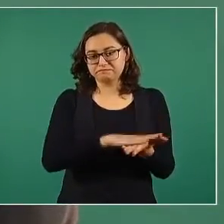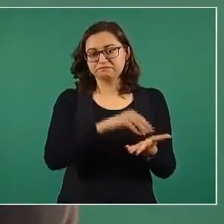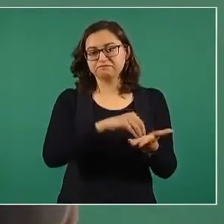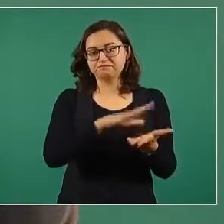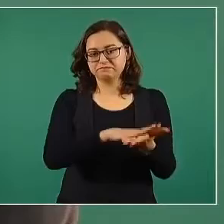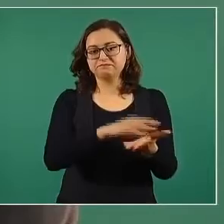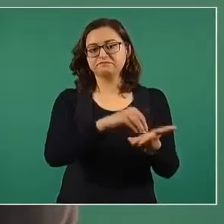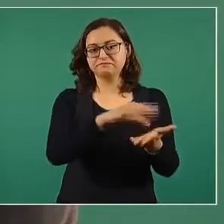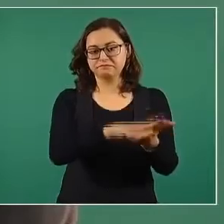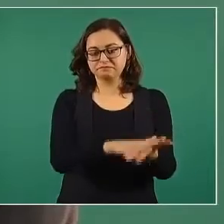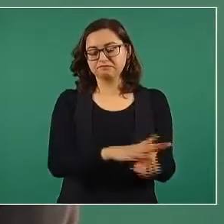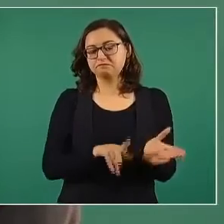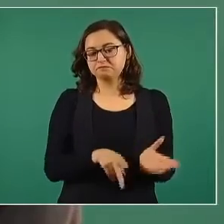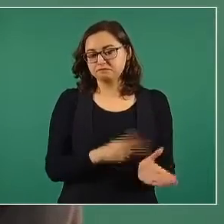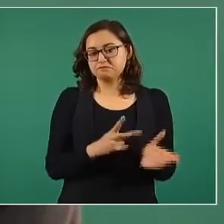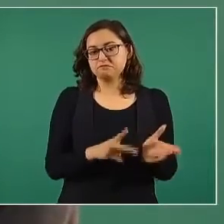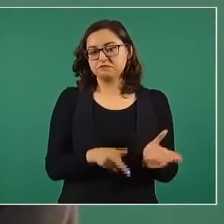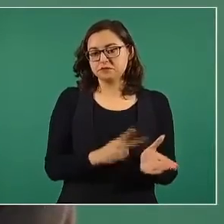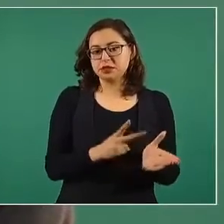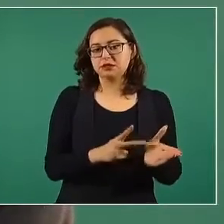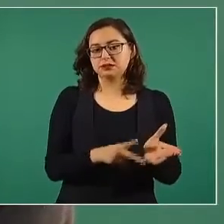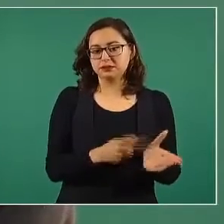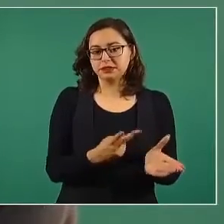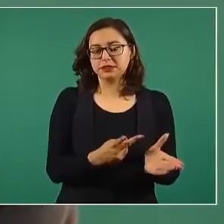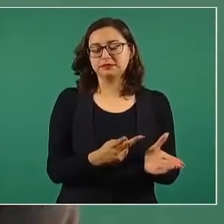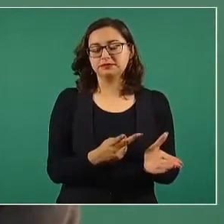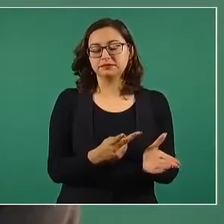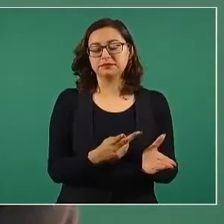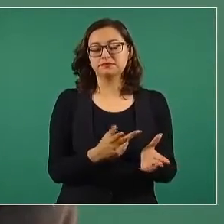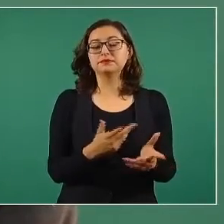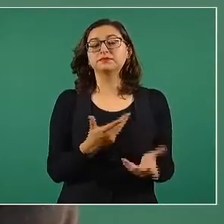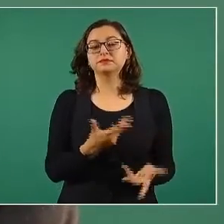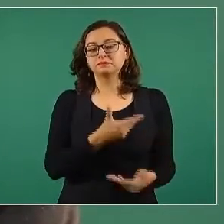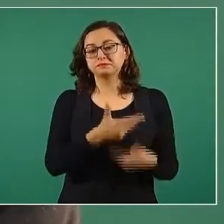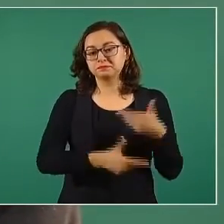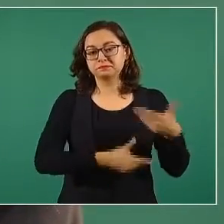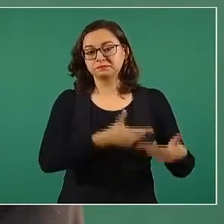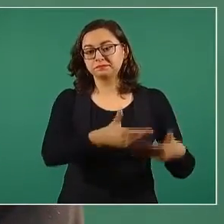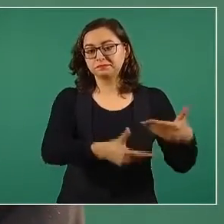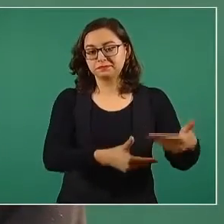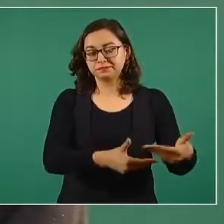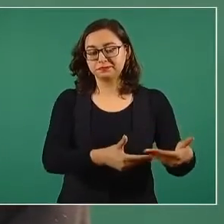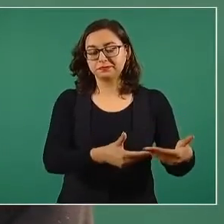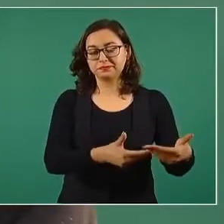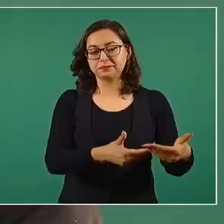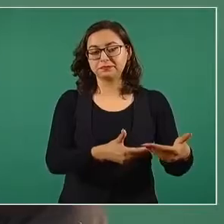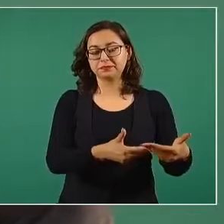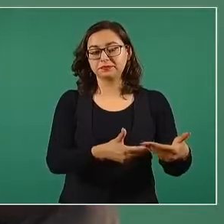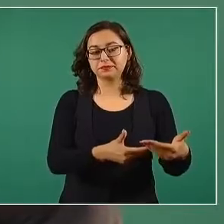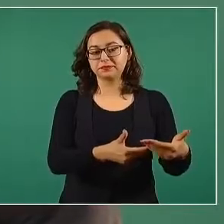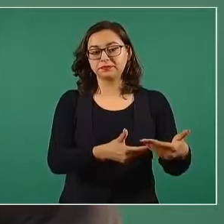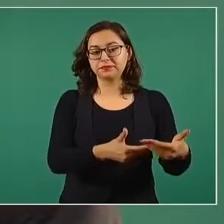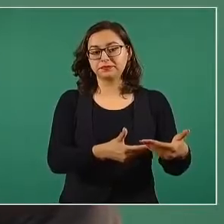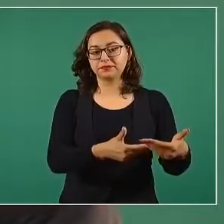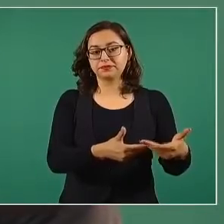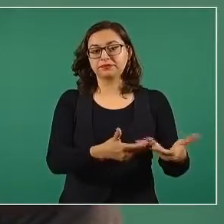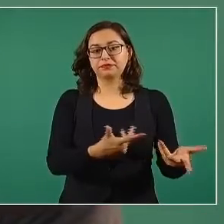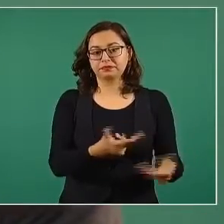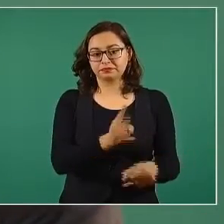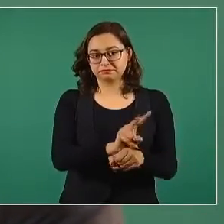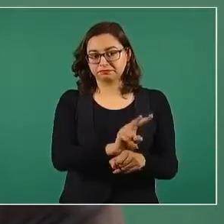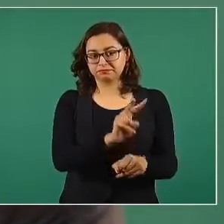para ir registrando las consultas y se va a tener una